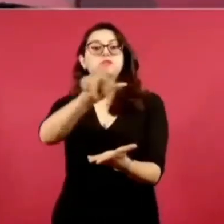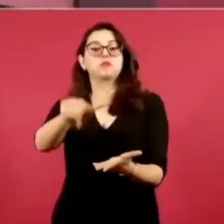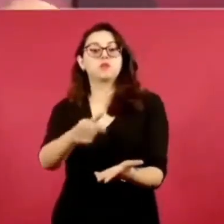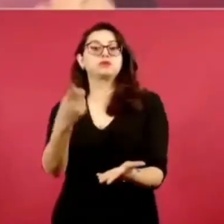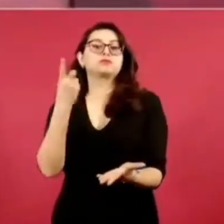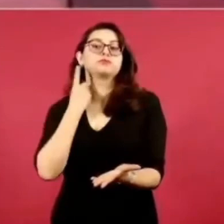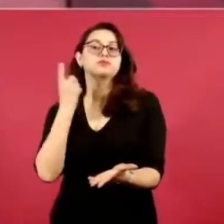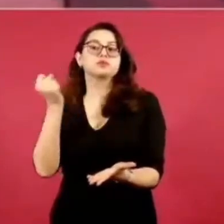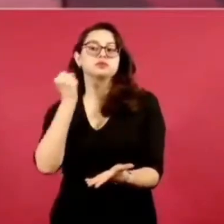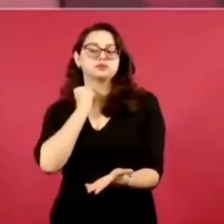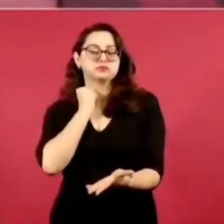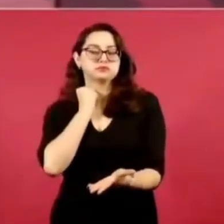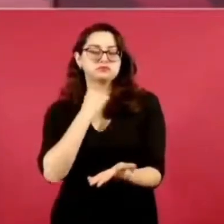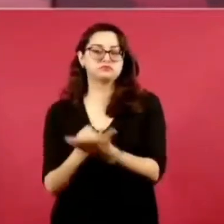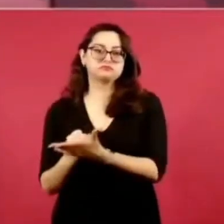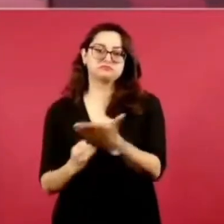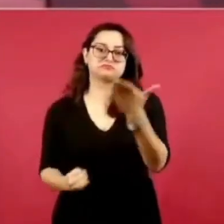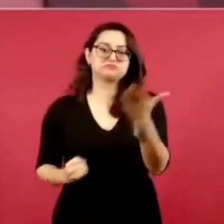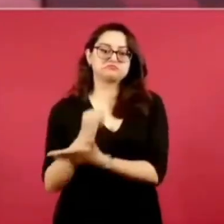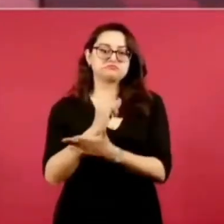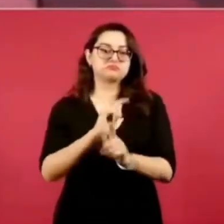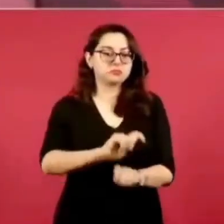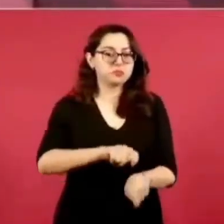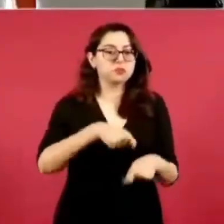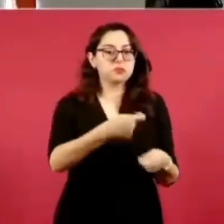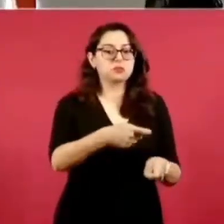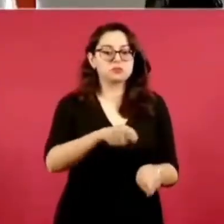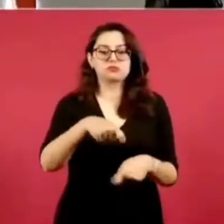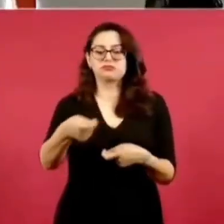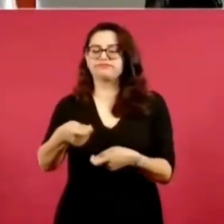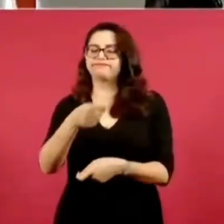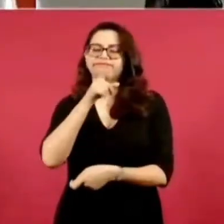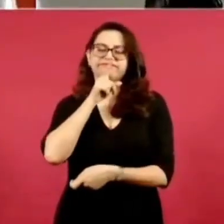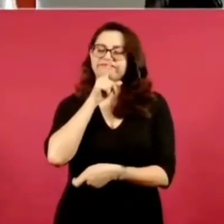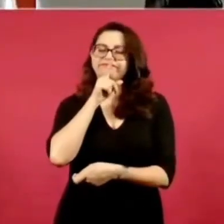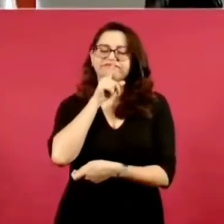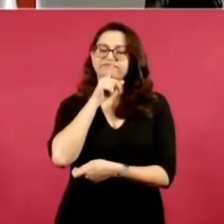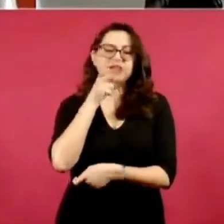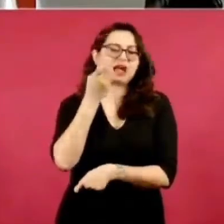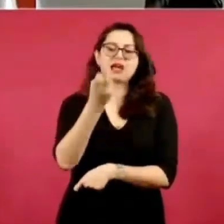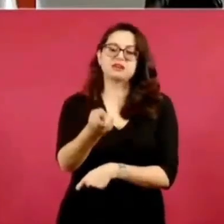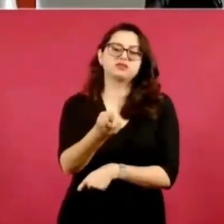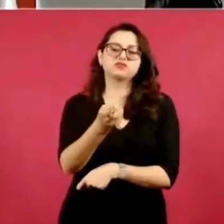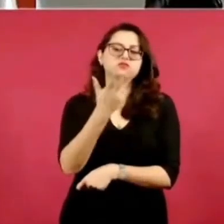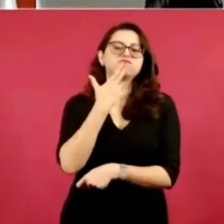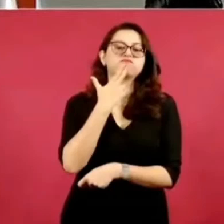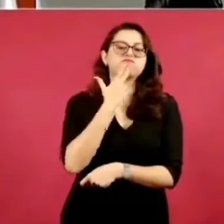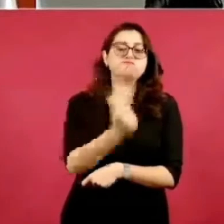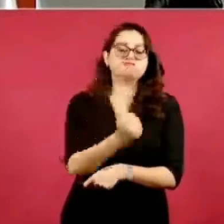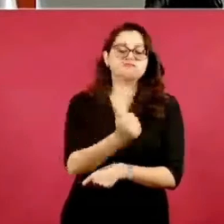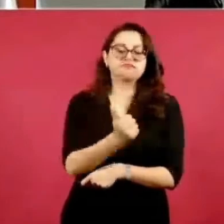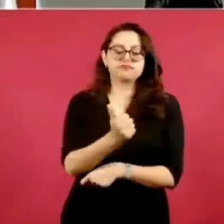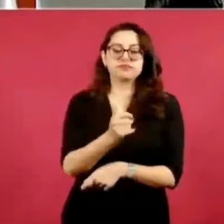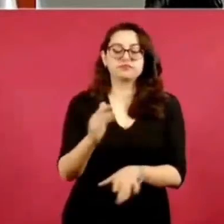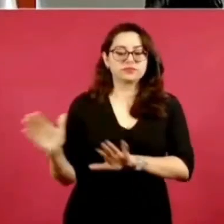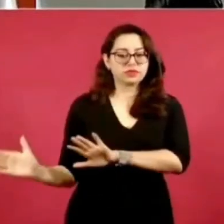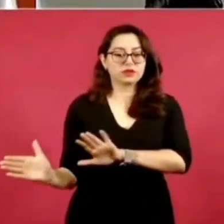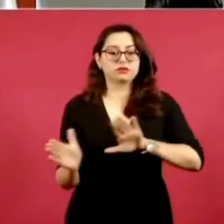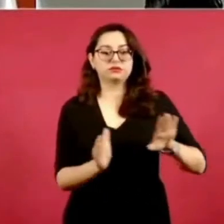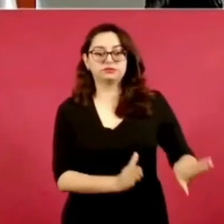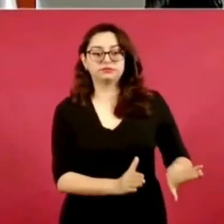se nombra, sino que sea una elección, con voto